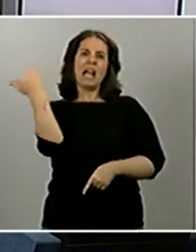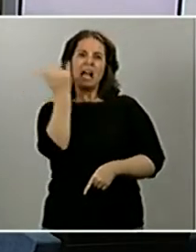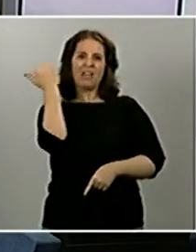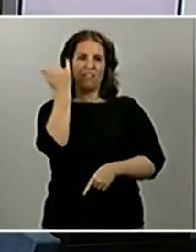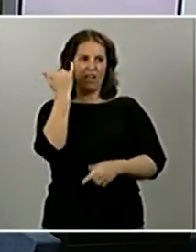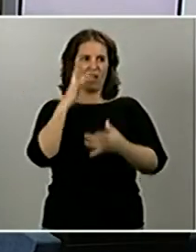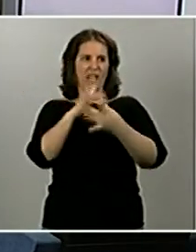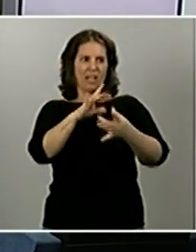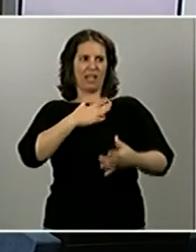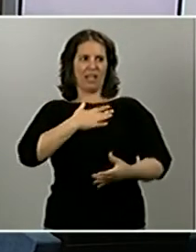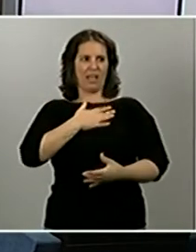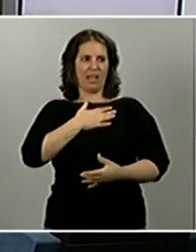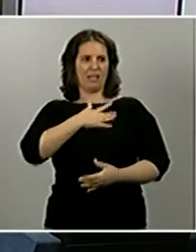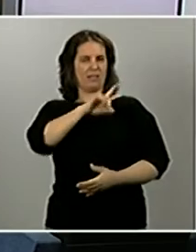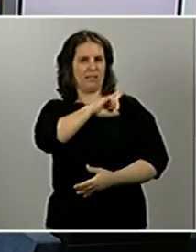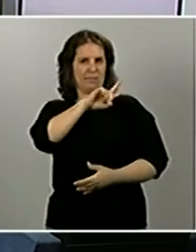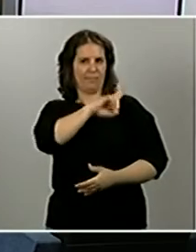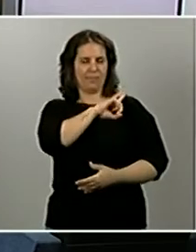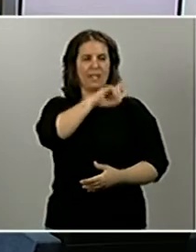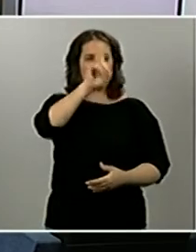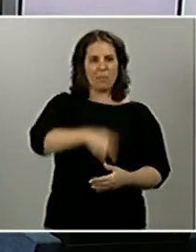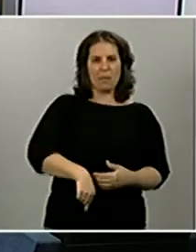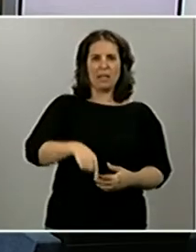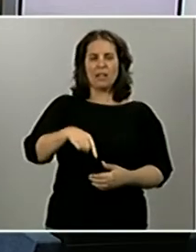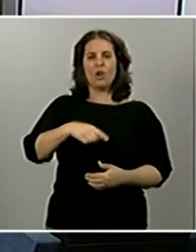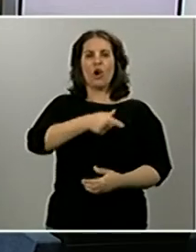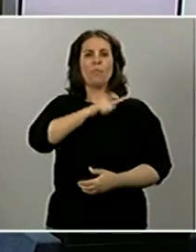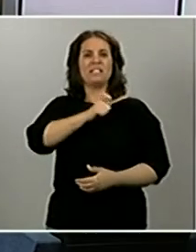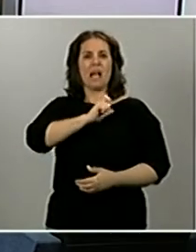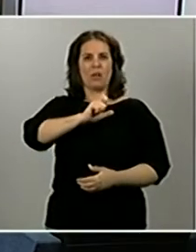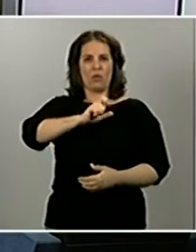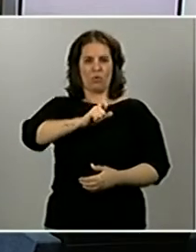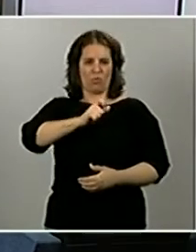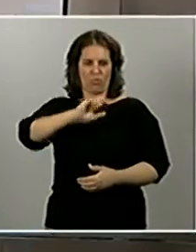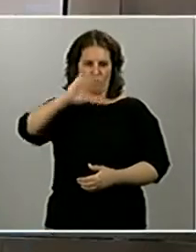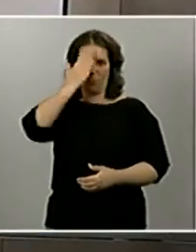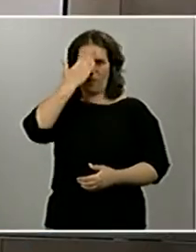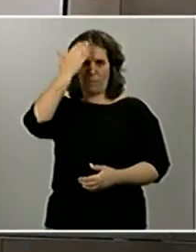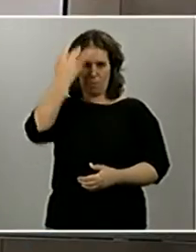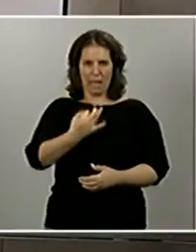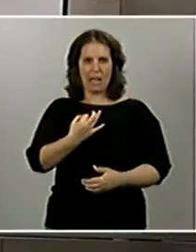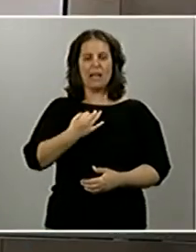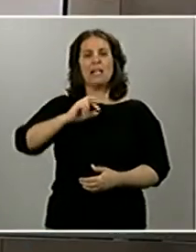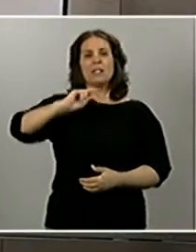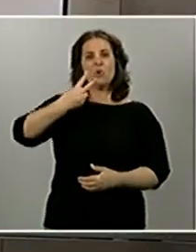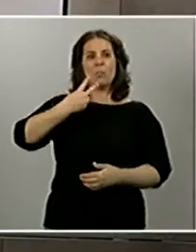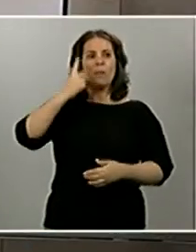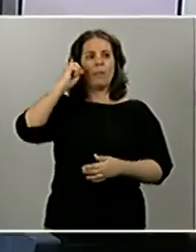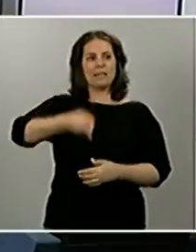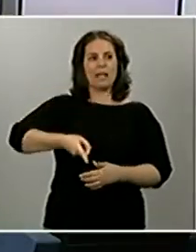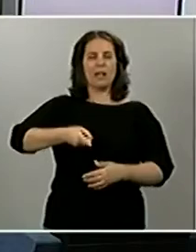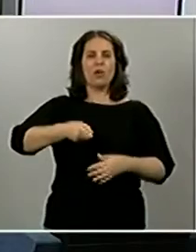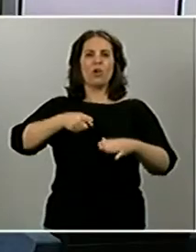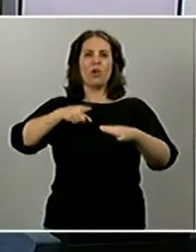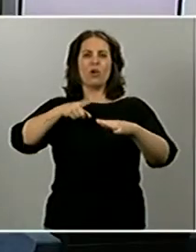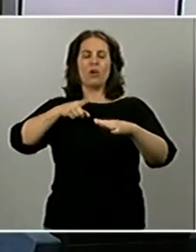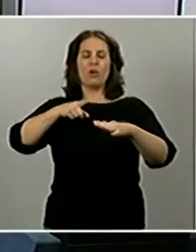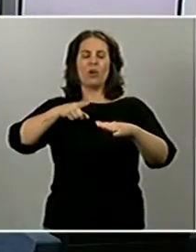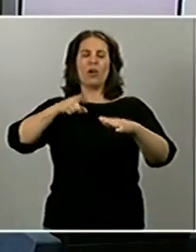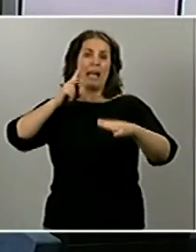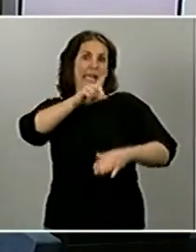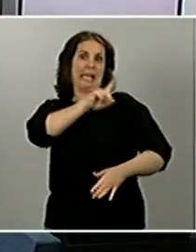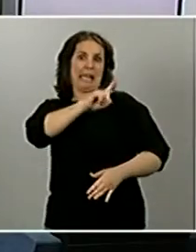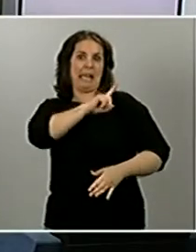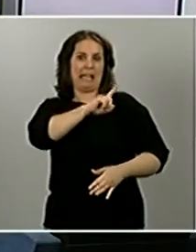desde que comenzó la crisis del coronavirus. Lo ha decidido también Sánchez. Después de presidir la reunión del Comité Científico del COVID,